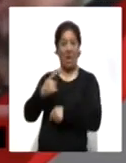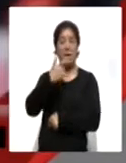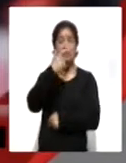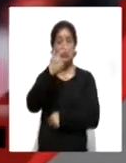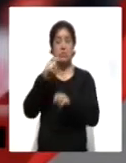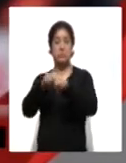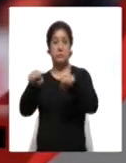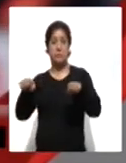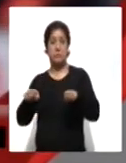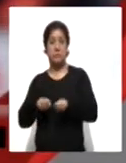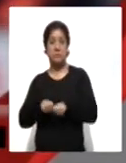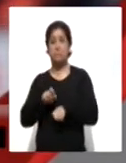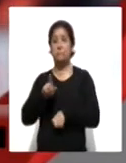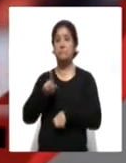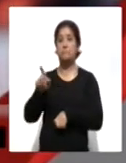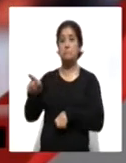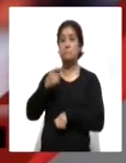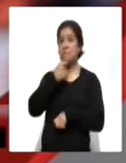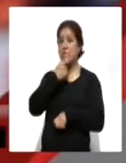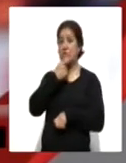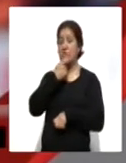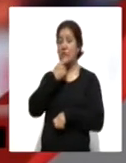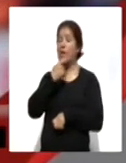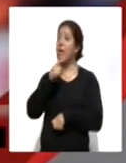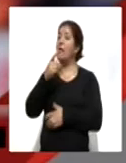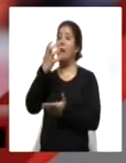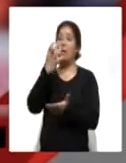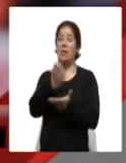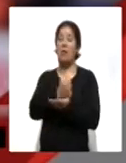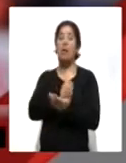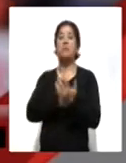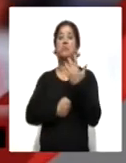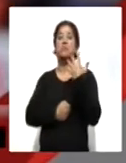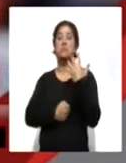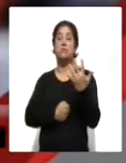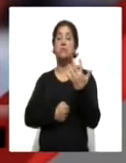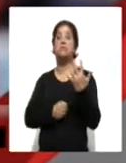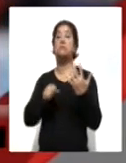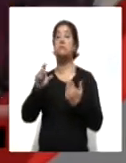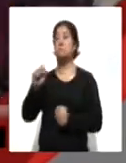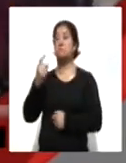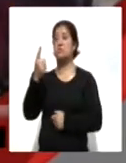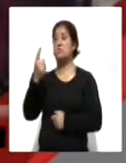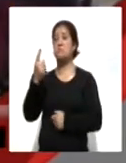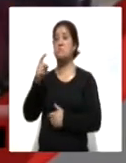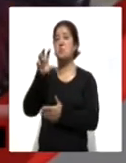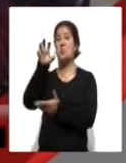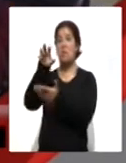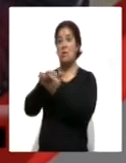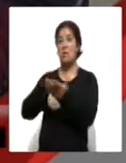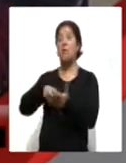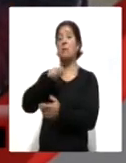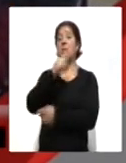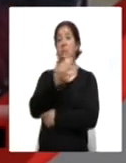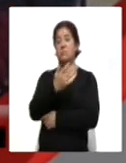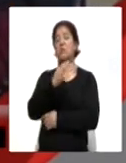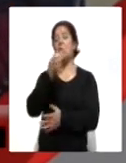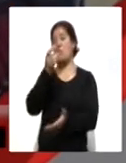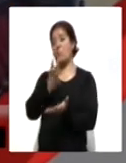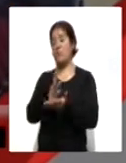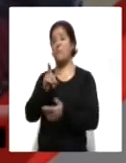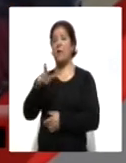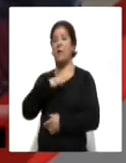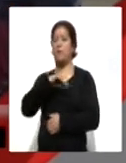Wolves se las han arreglado para conseguir solo 5 de 21 puntos posibles, y así perder margen en su lucha por puestos